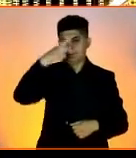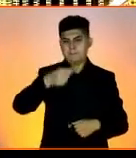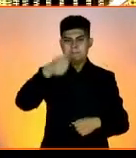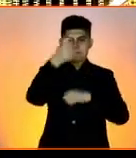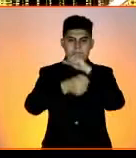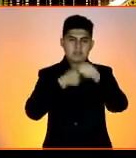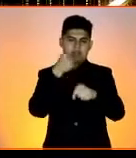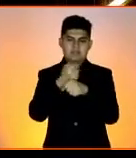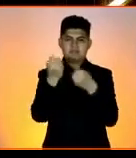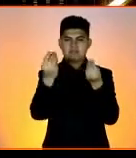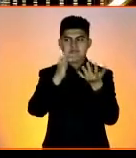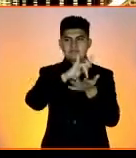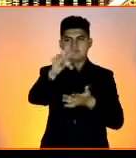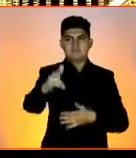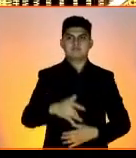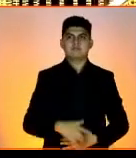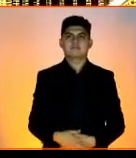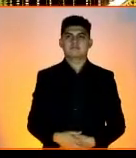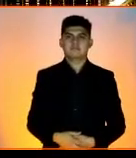Muchas gracias.